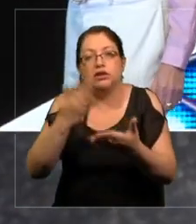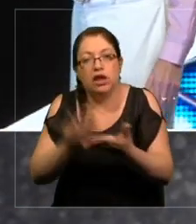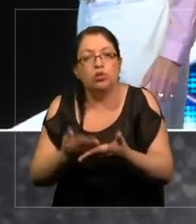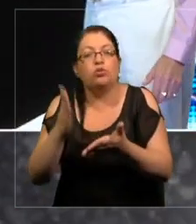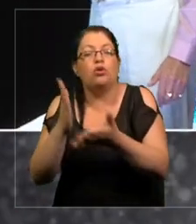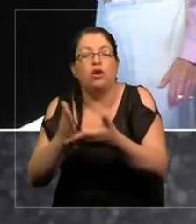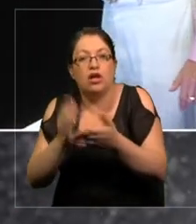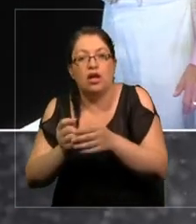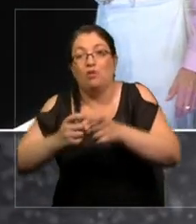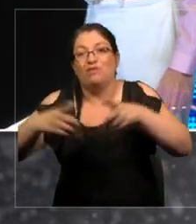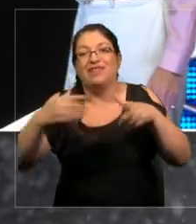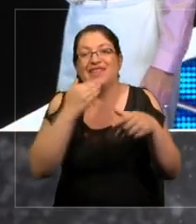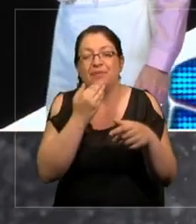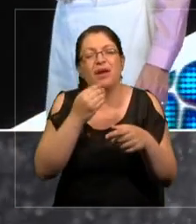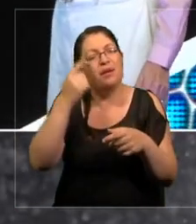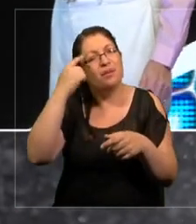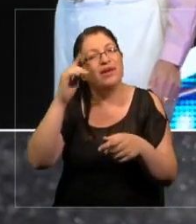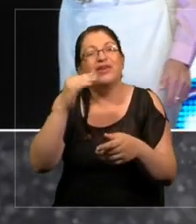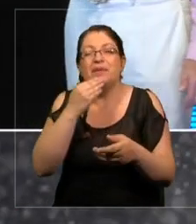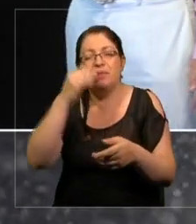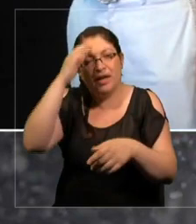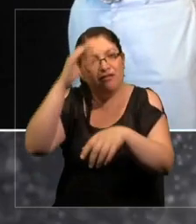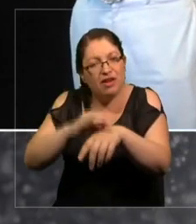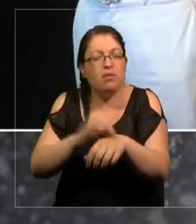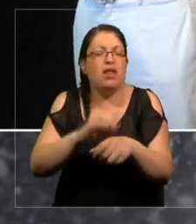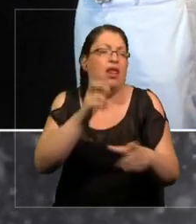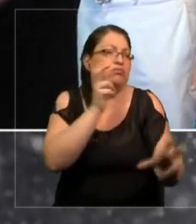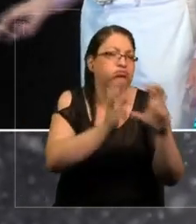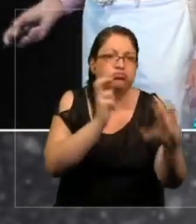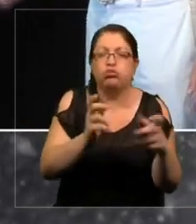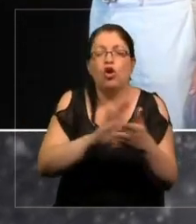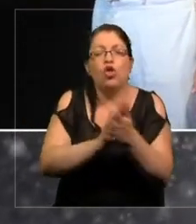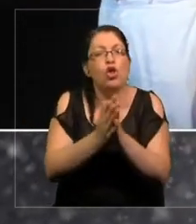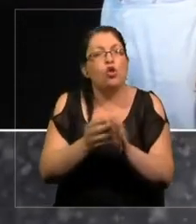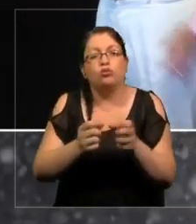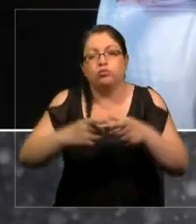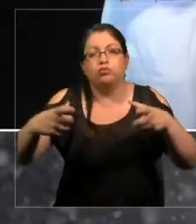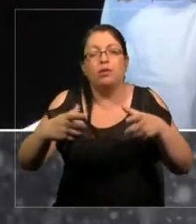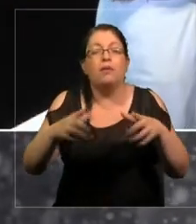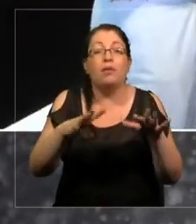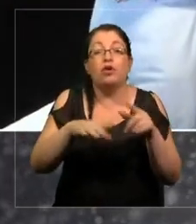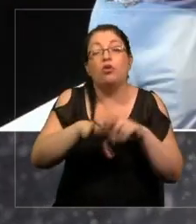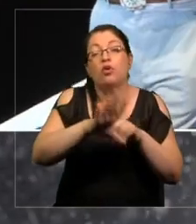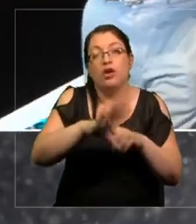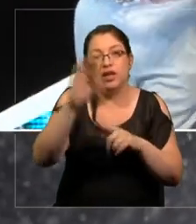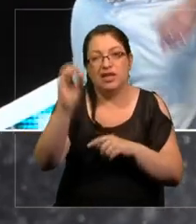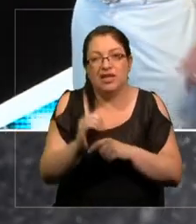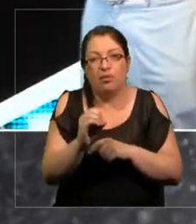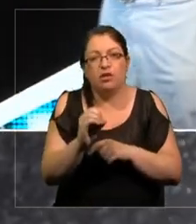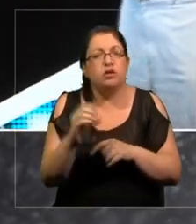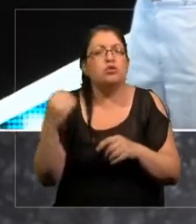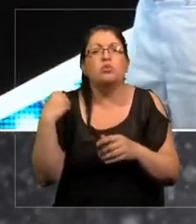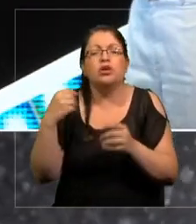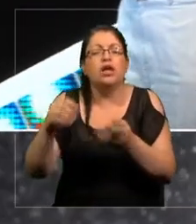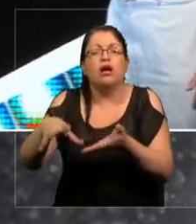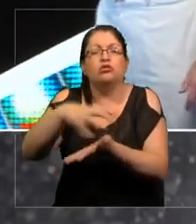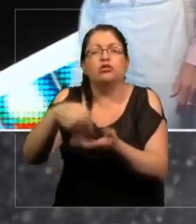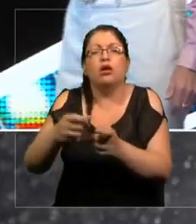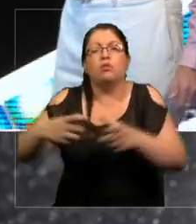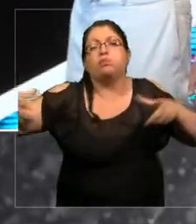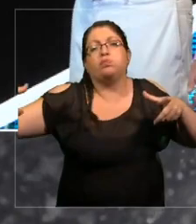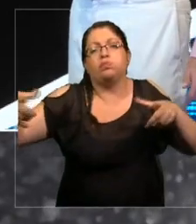aumentan las enfermedades, el crimen, etcétera. Todo aumenta en un 15%, sin importar el tamaño de la ciudad.